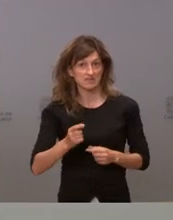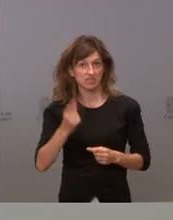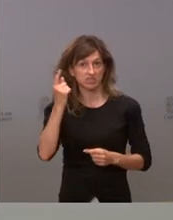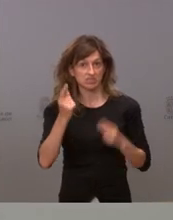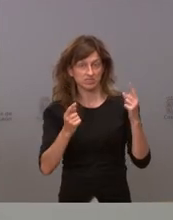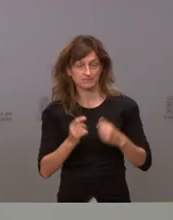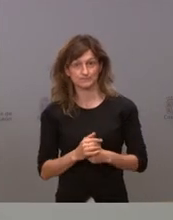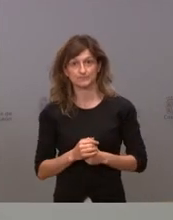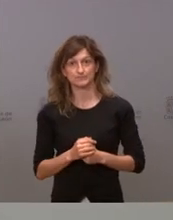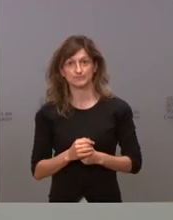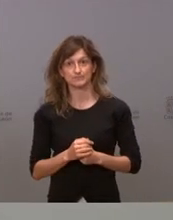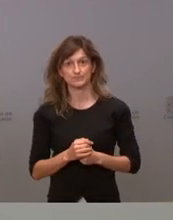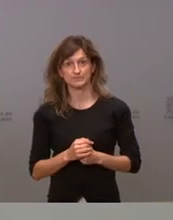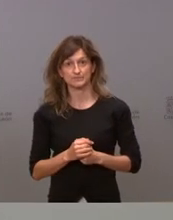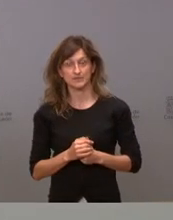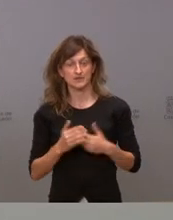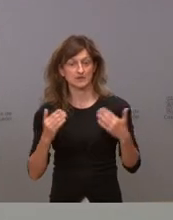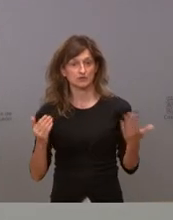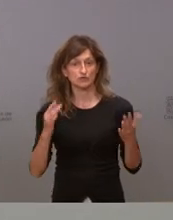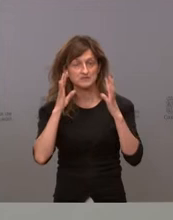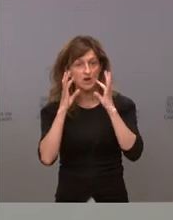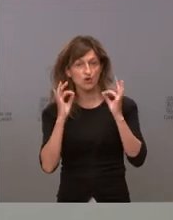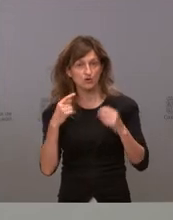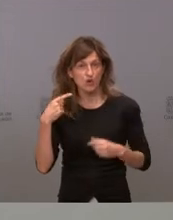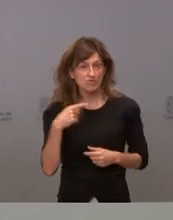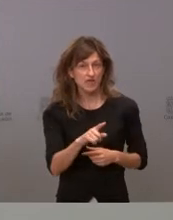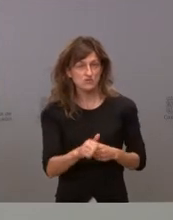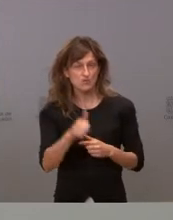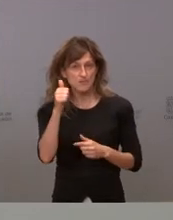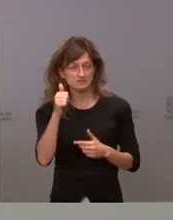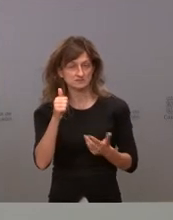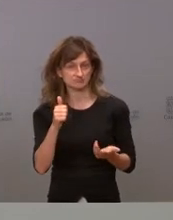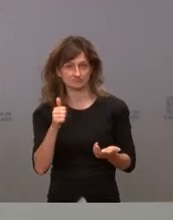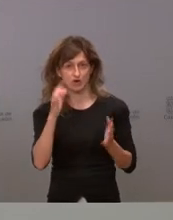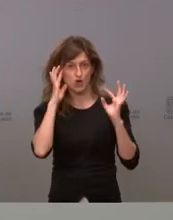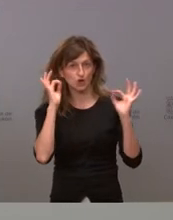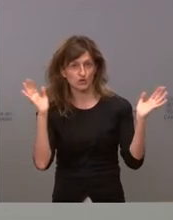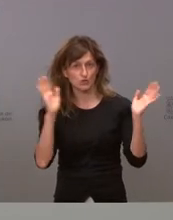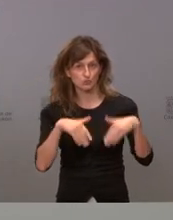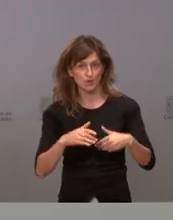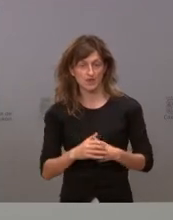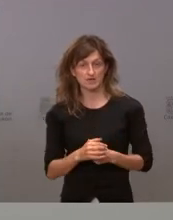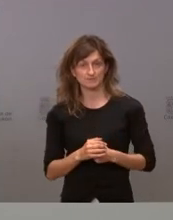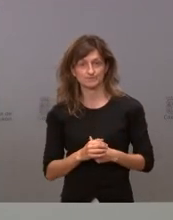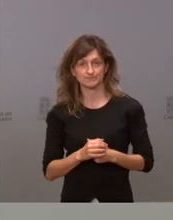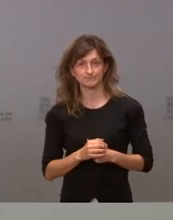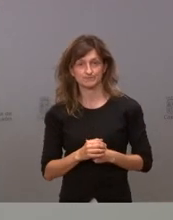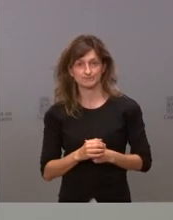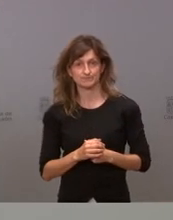no tiene sentido hacer más daño del que entendemos que es útil